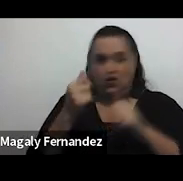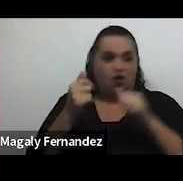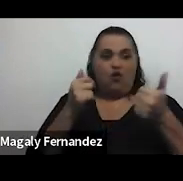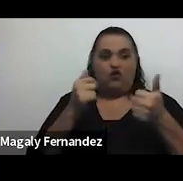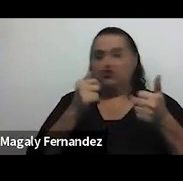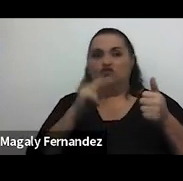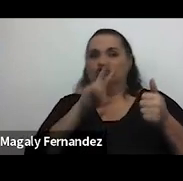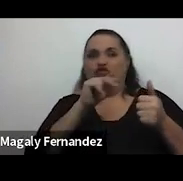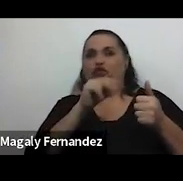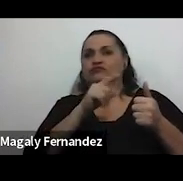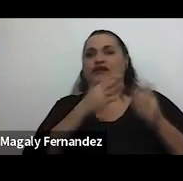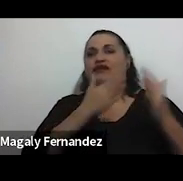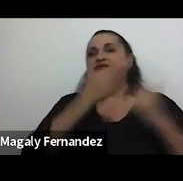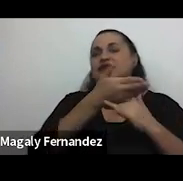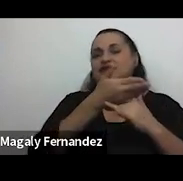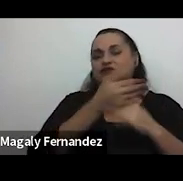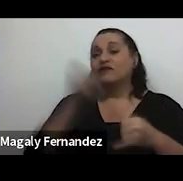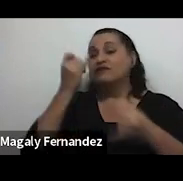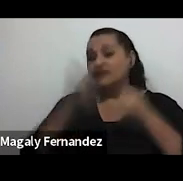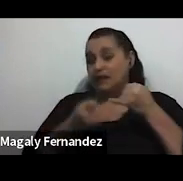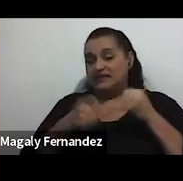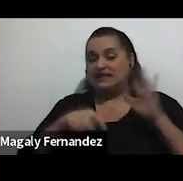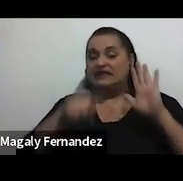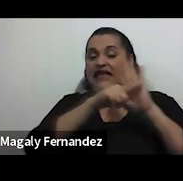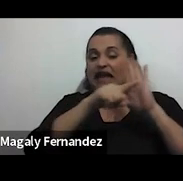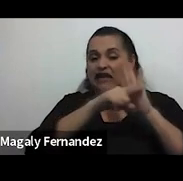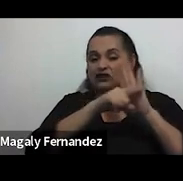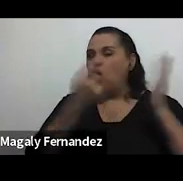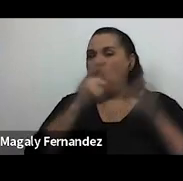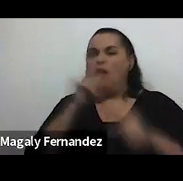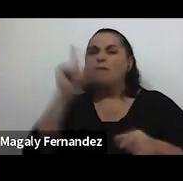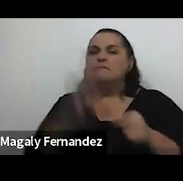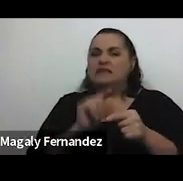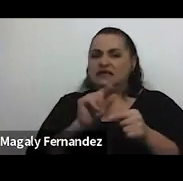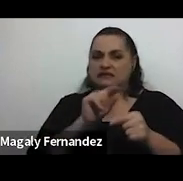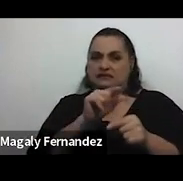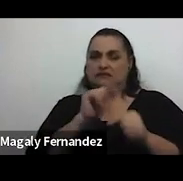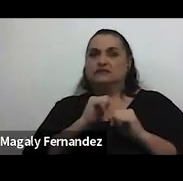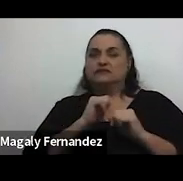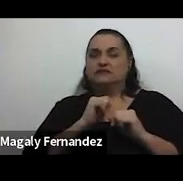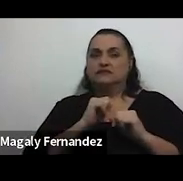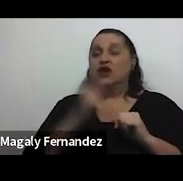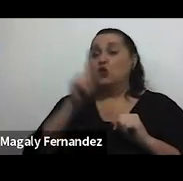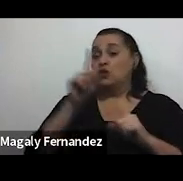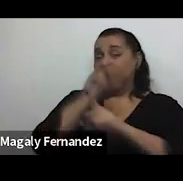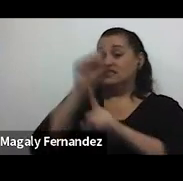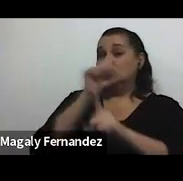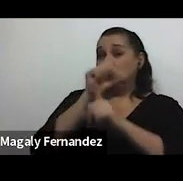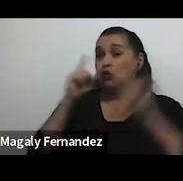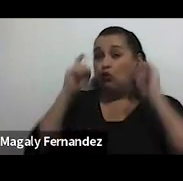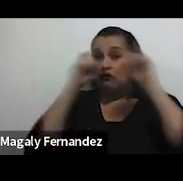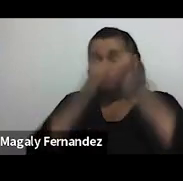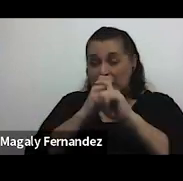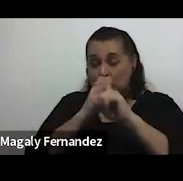materiales y finalmente negación o minimización del abuso es decir cuando hay una situación conflictiva